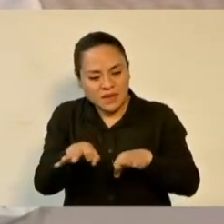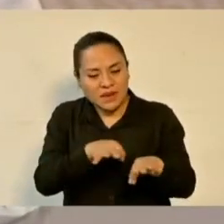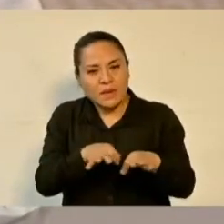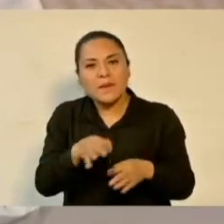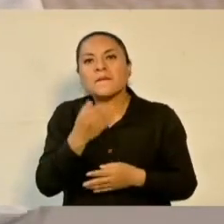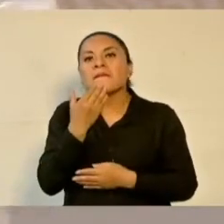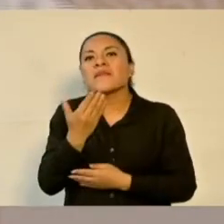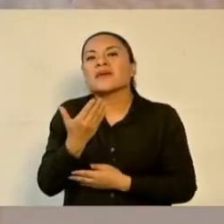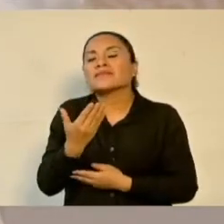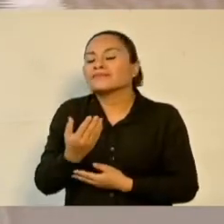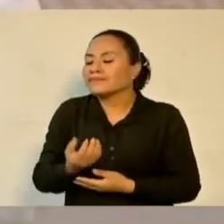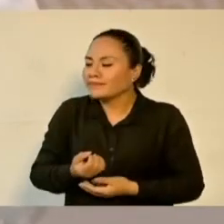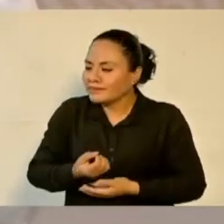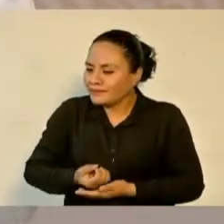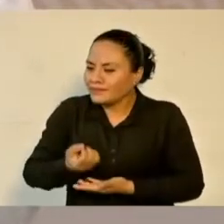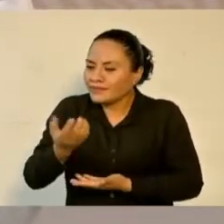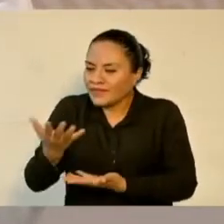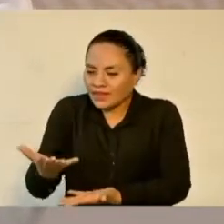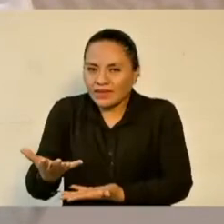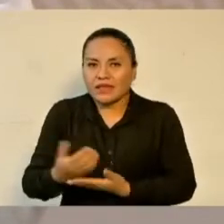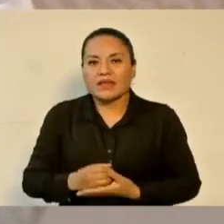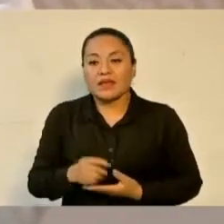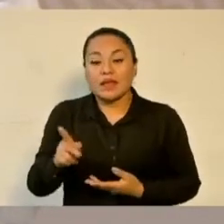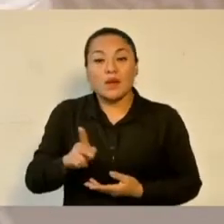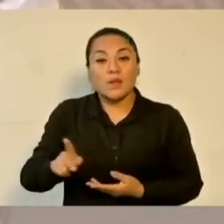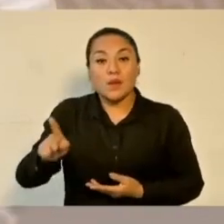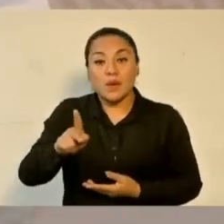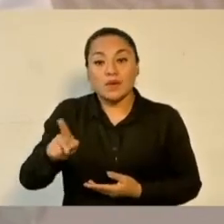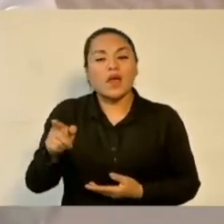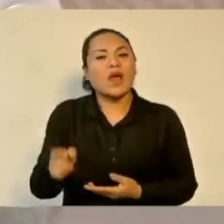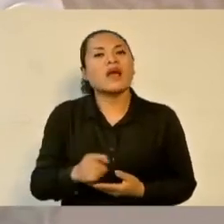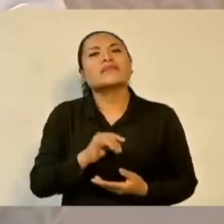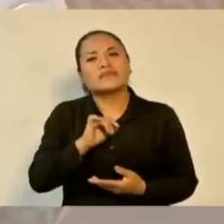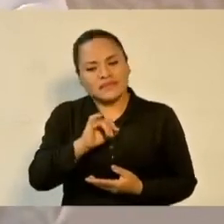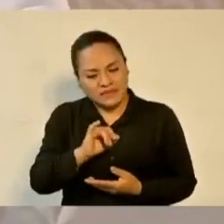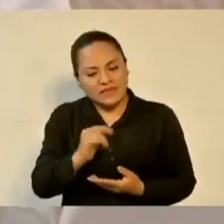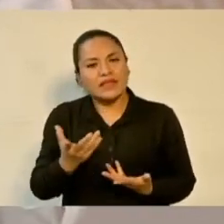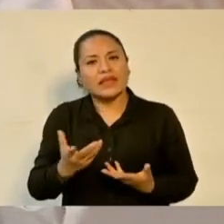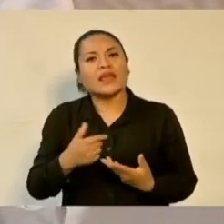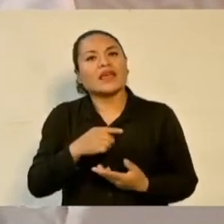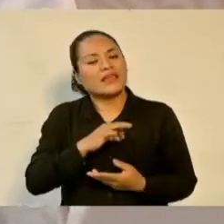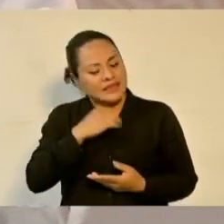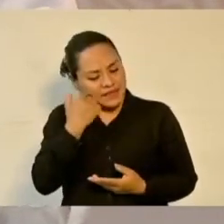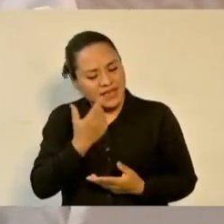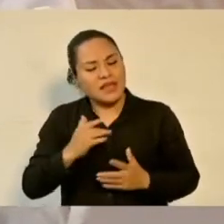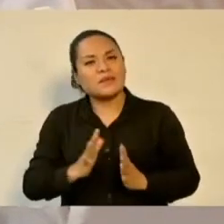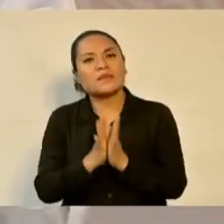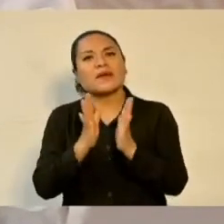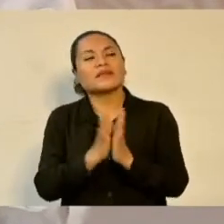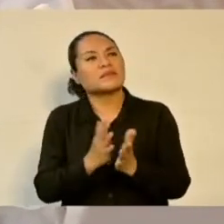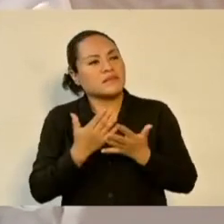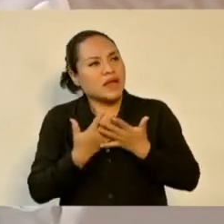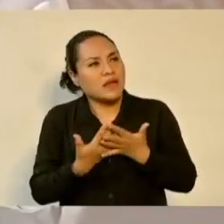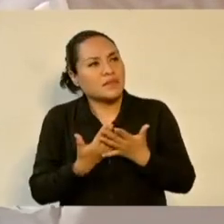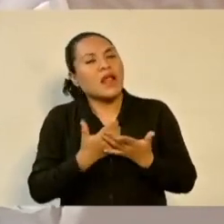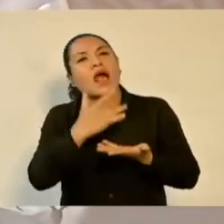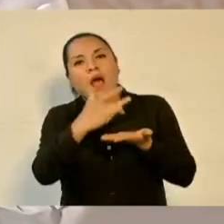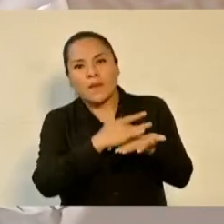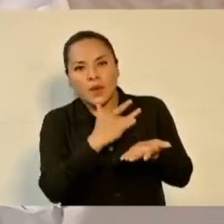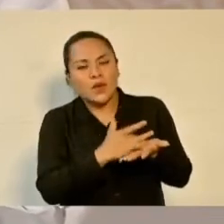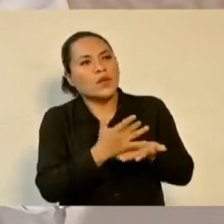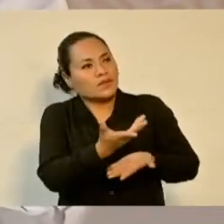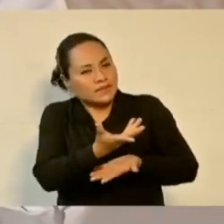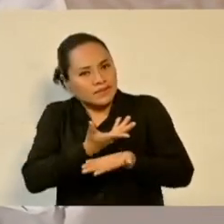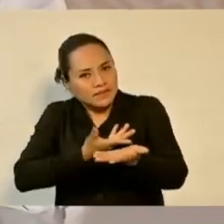y ahí está el pueblo esperando esa convocatoria. Por eso tengo